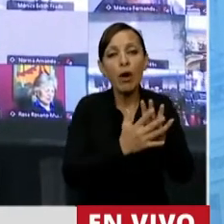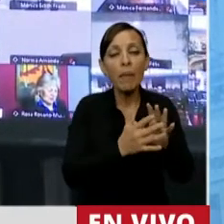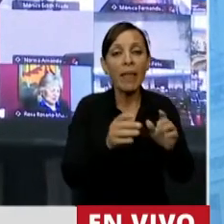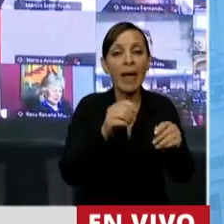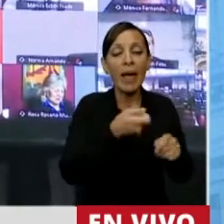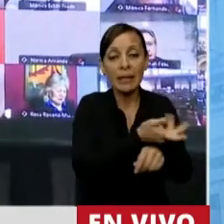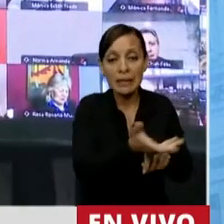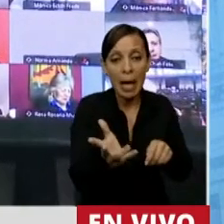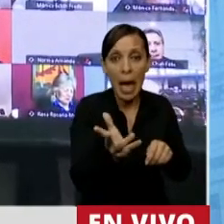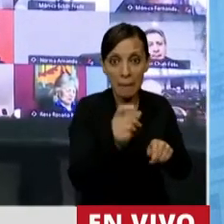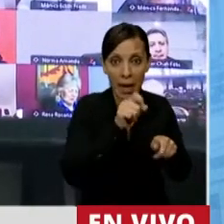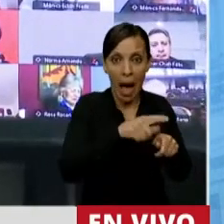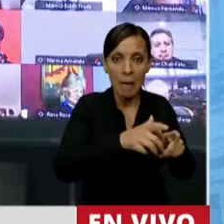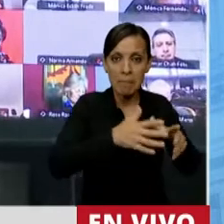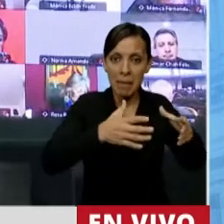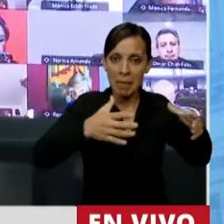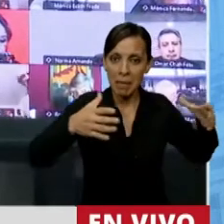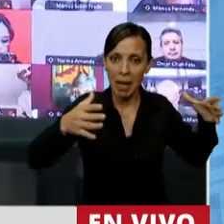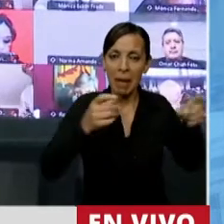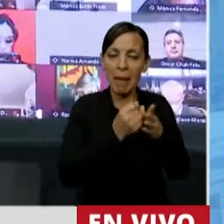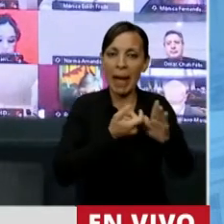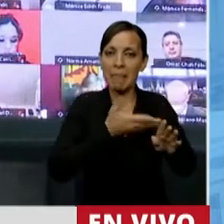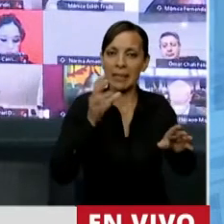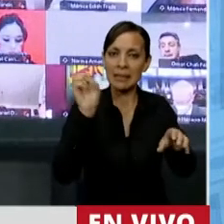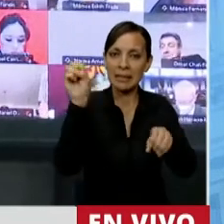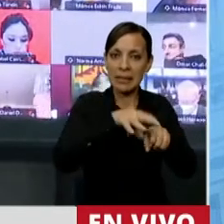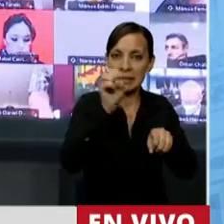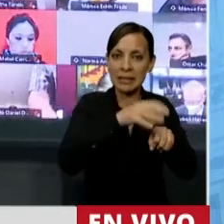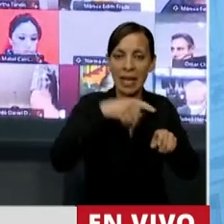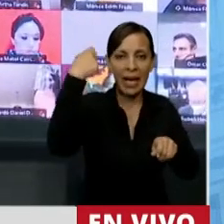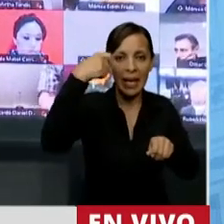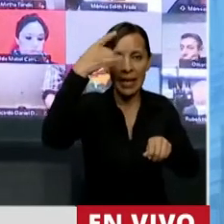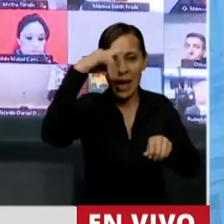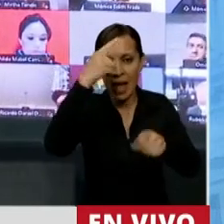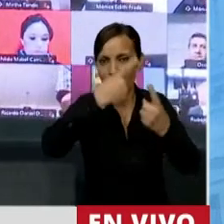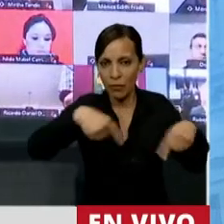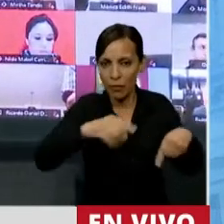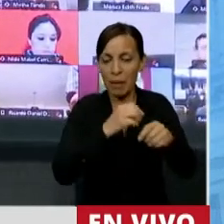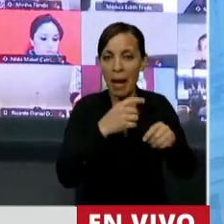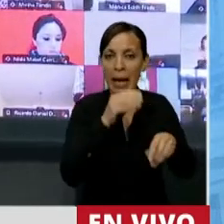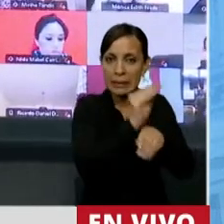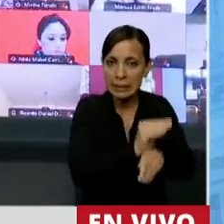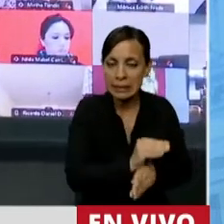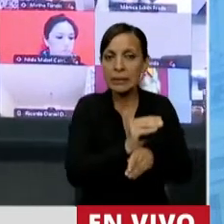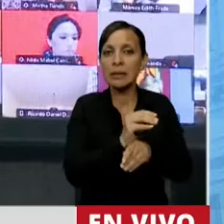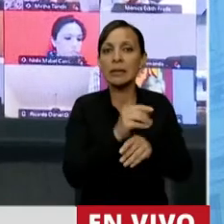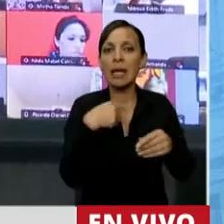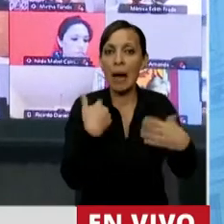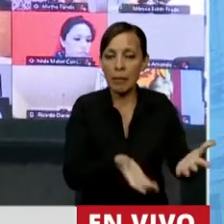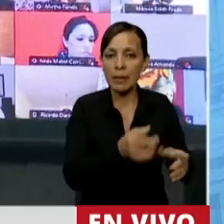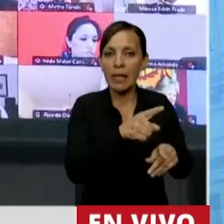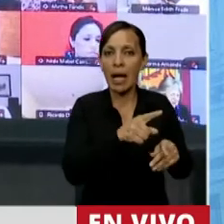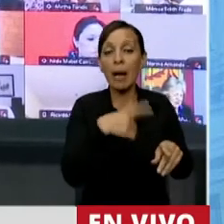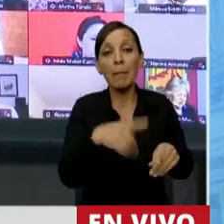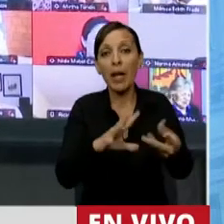para poder llevar adelante la mayor cantidad de cabezas de ganado y explotar en esos lugares a costa de la